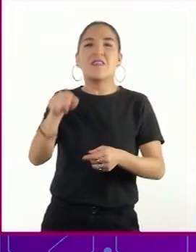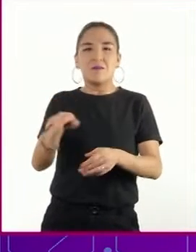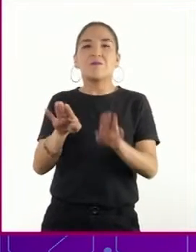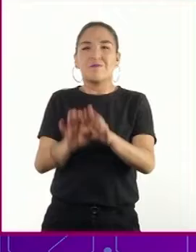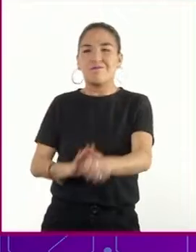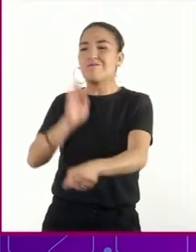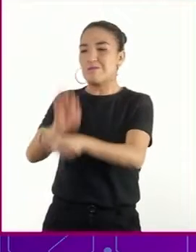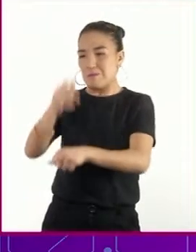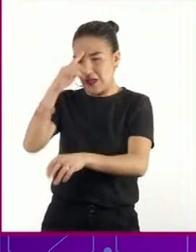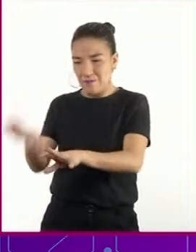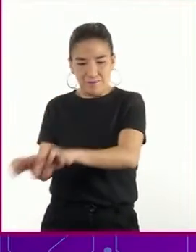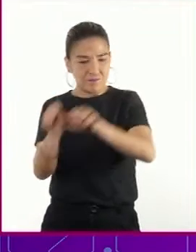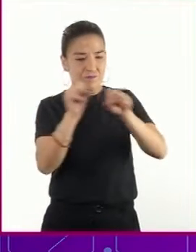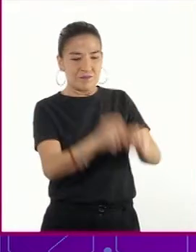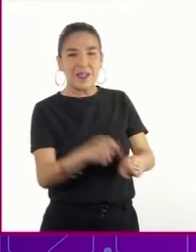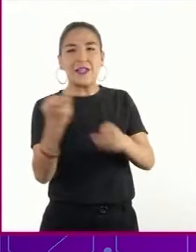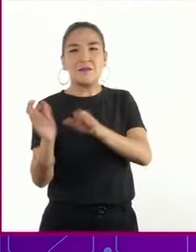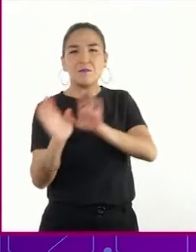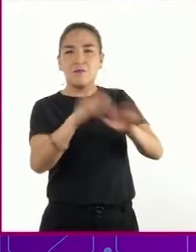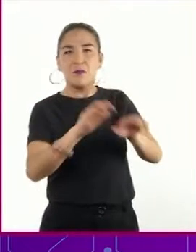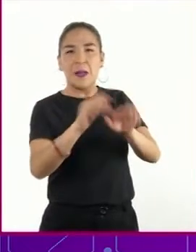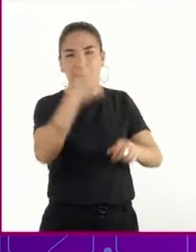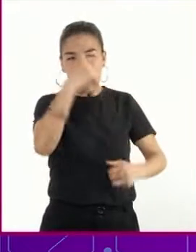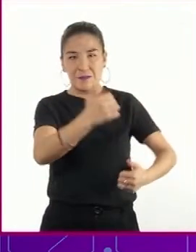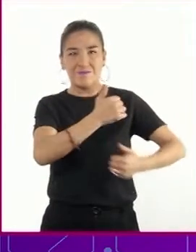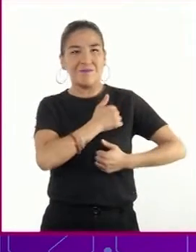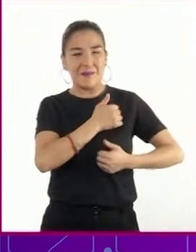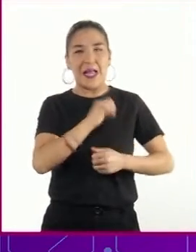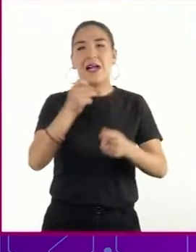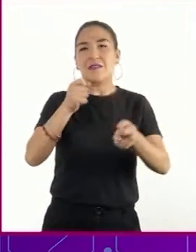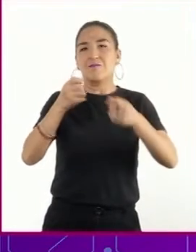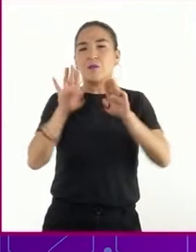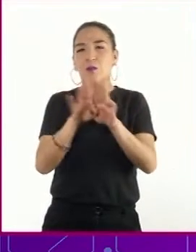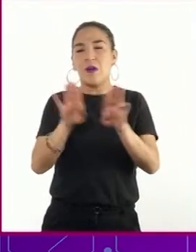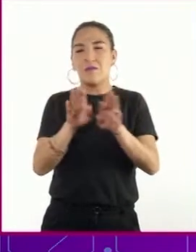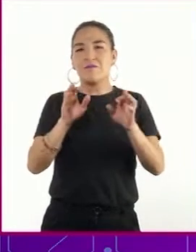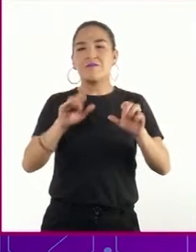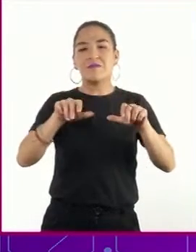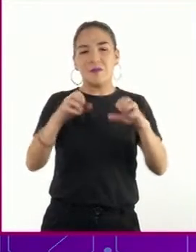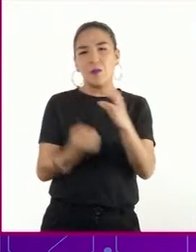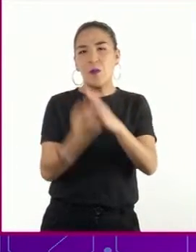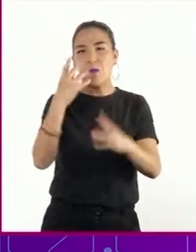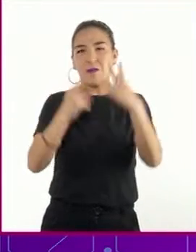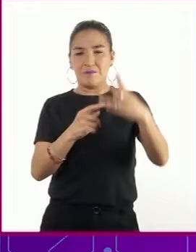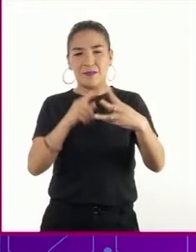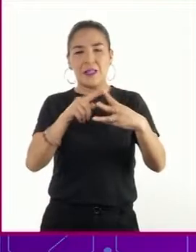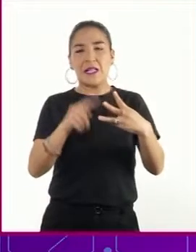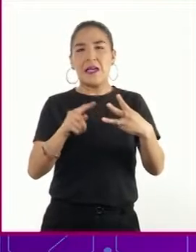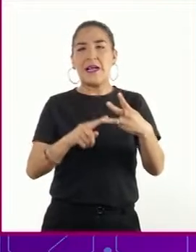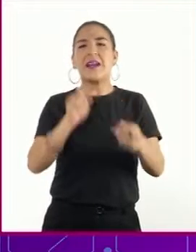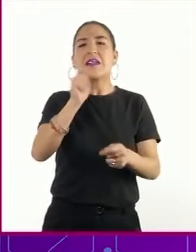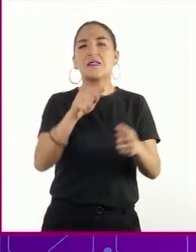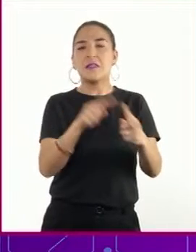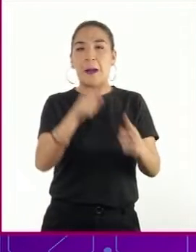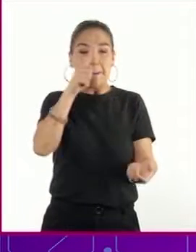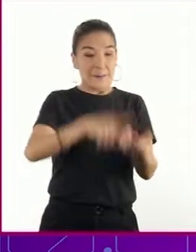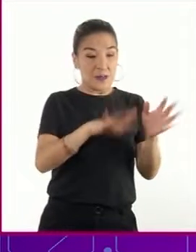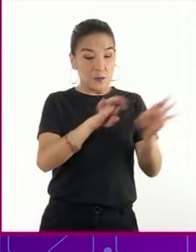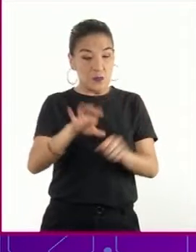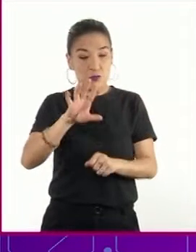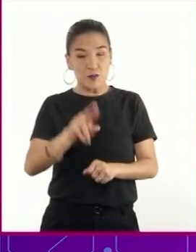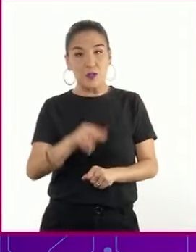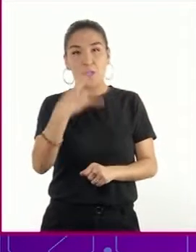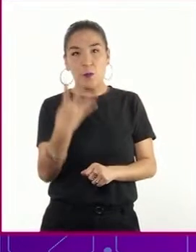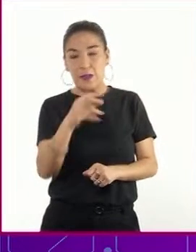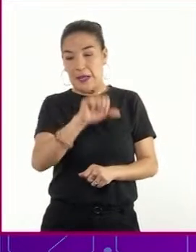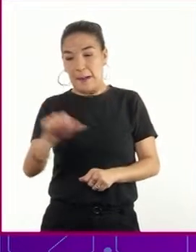reclutar a los miembros del Volkssturm, se establecieron tres categorías. Hombres aptos para el combate nacidos entre 1884